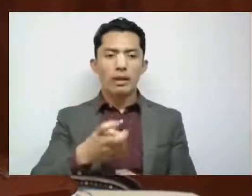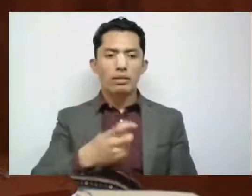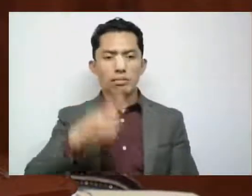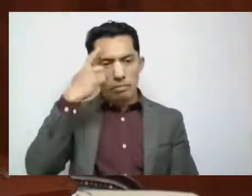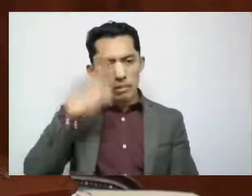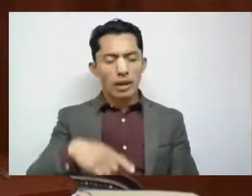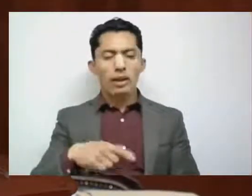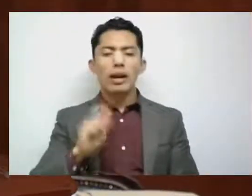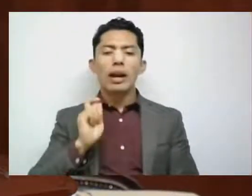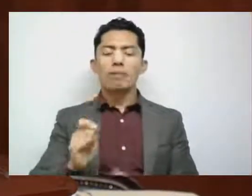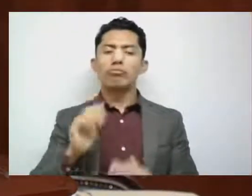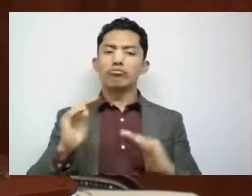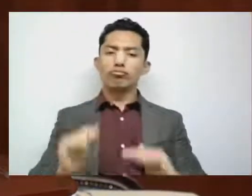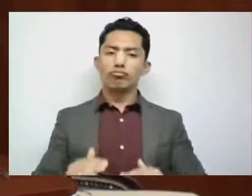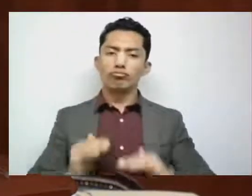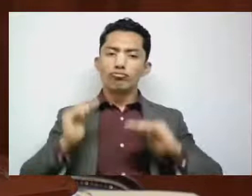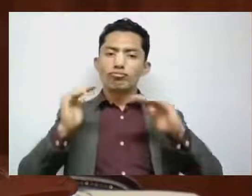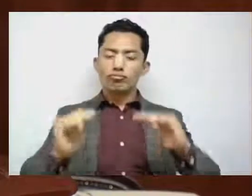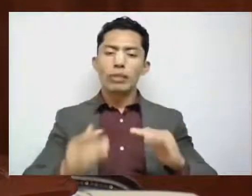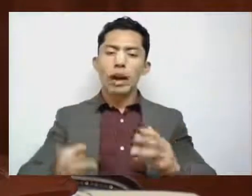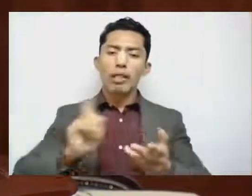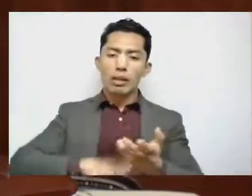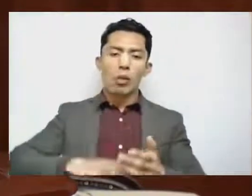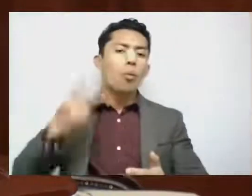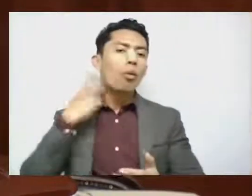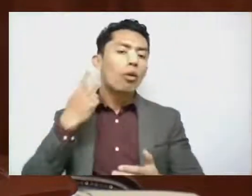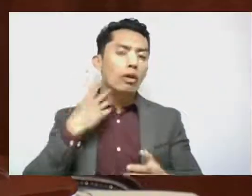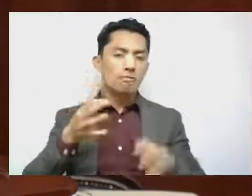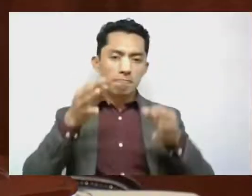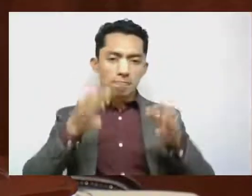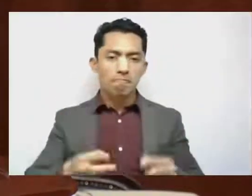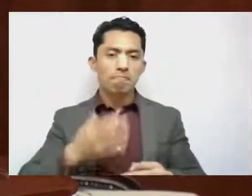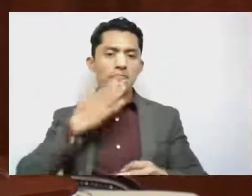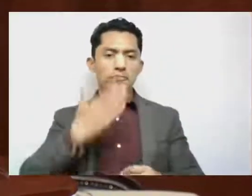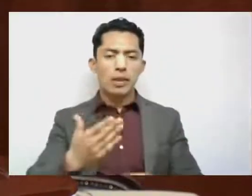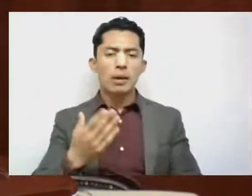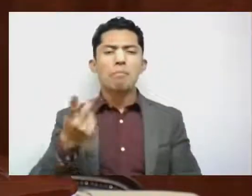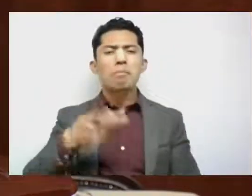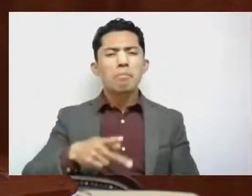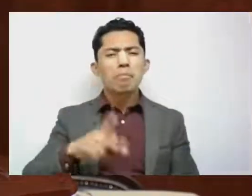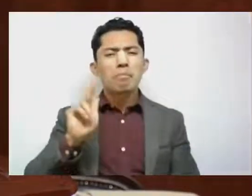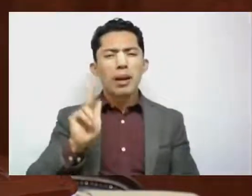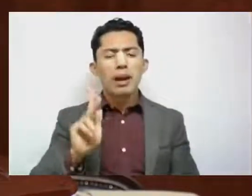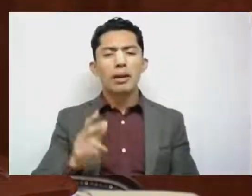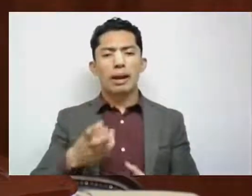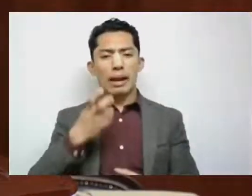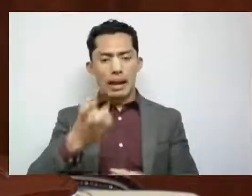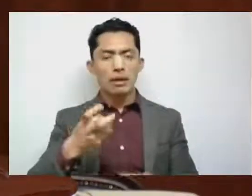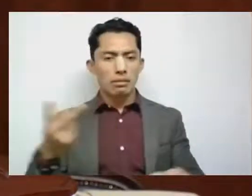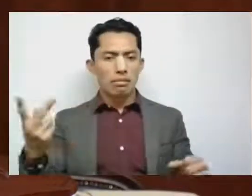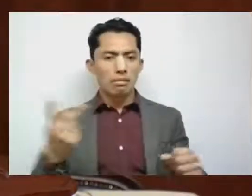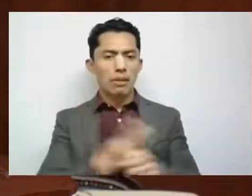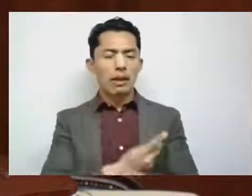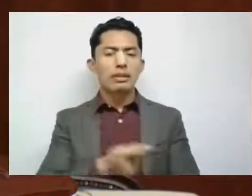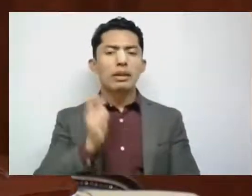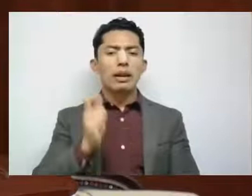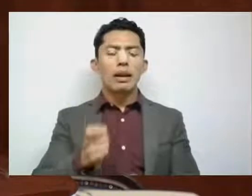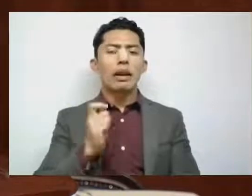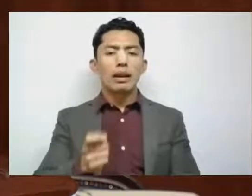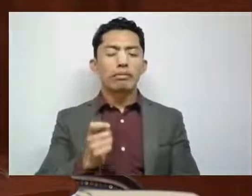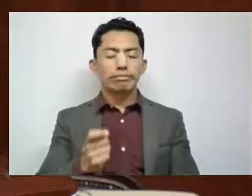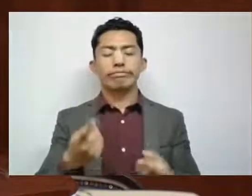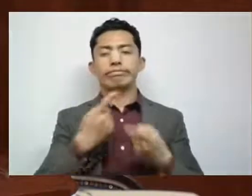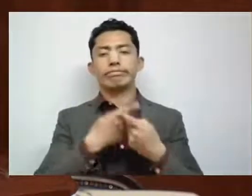altura de miras a nivel político. Sin embargo, en esta circunstancia no ha sido así.